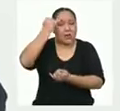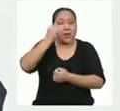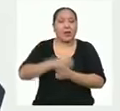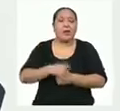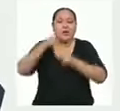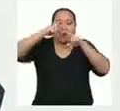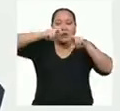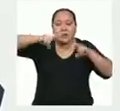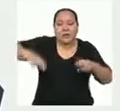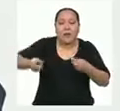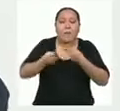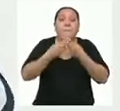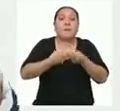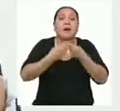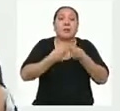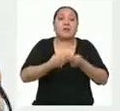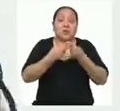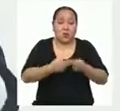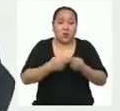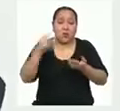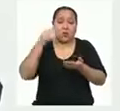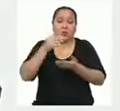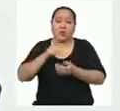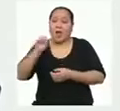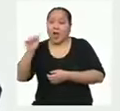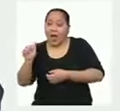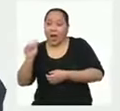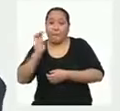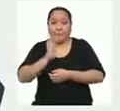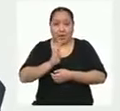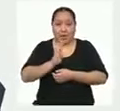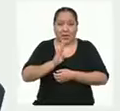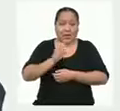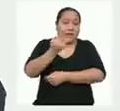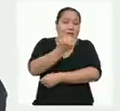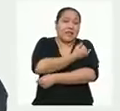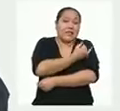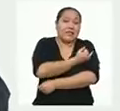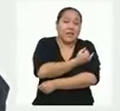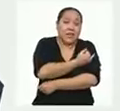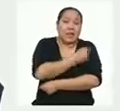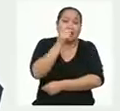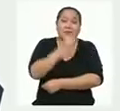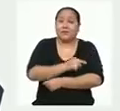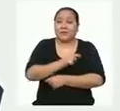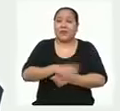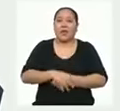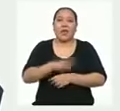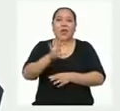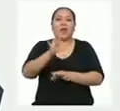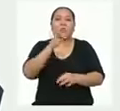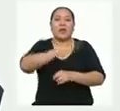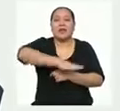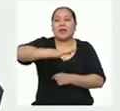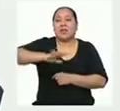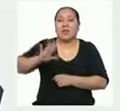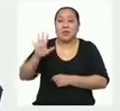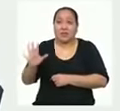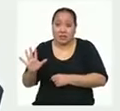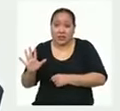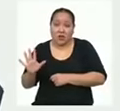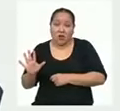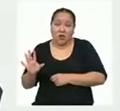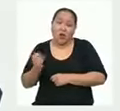sobre el peso de los estudiantes de la sección A y B del nivel inicial, en el cual se encontraban niños de